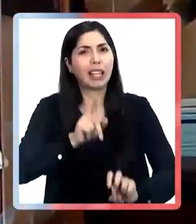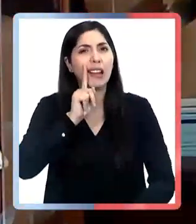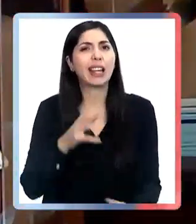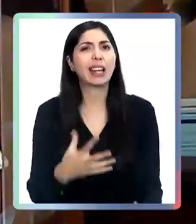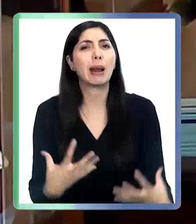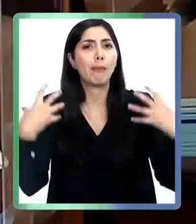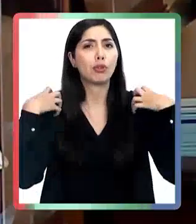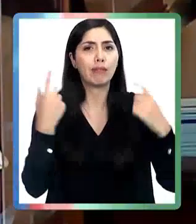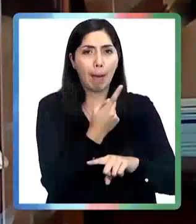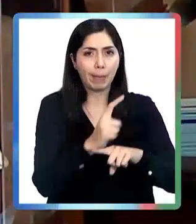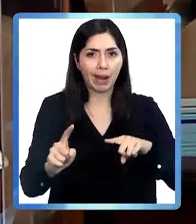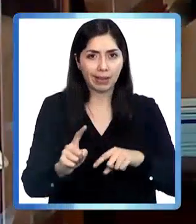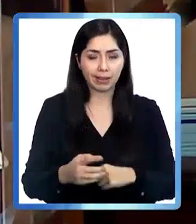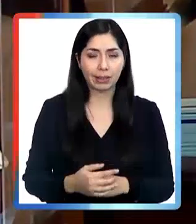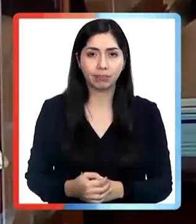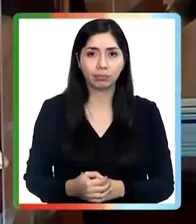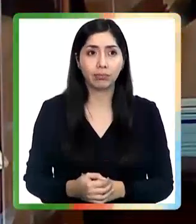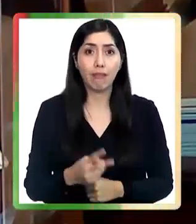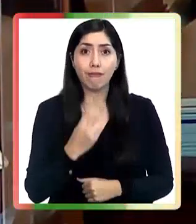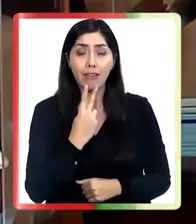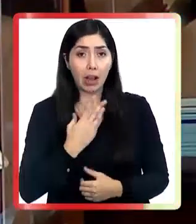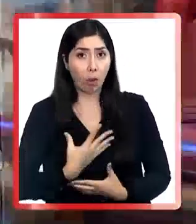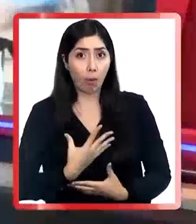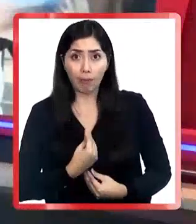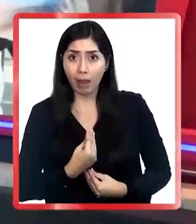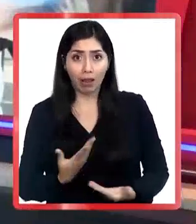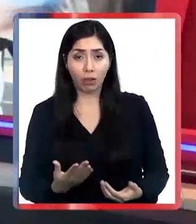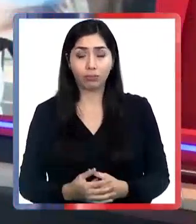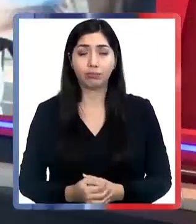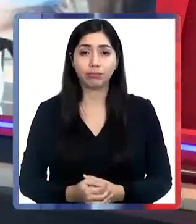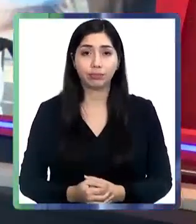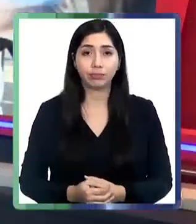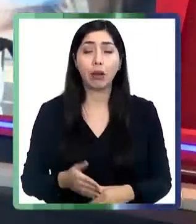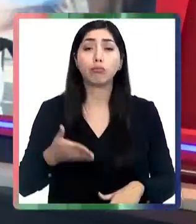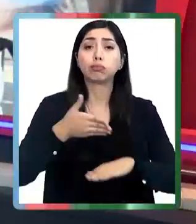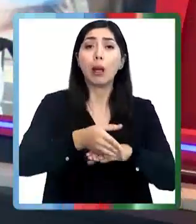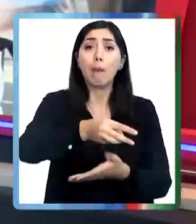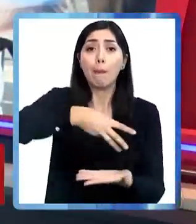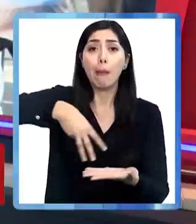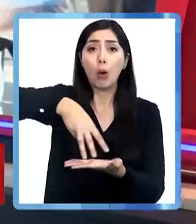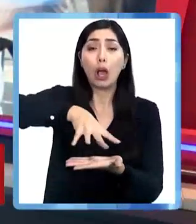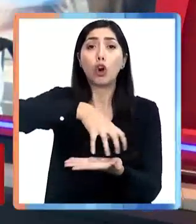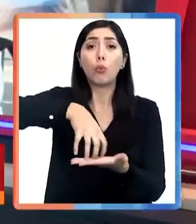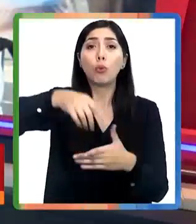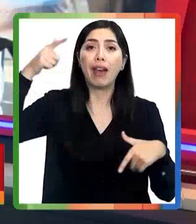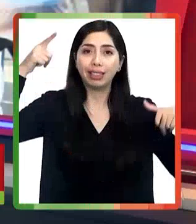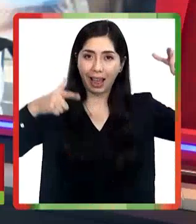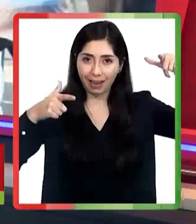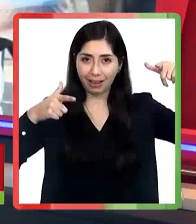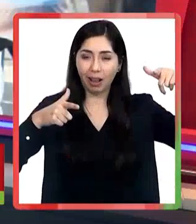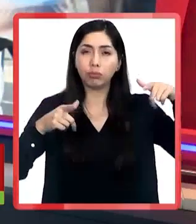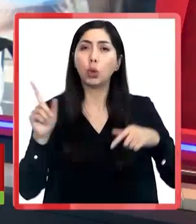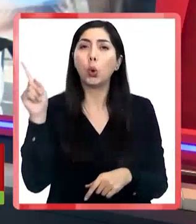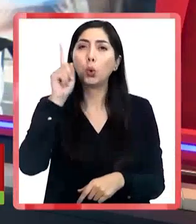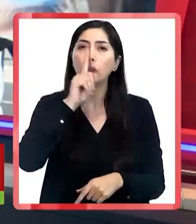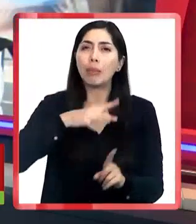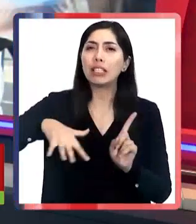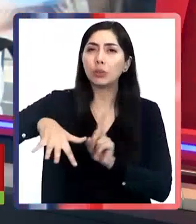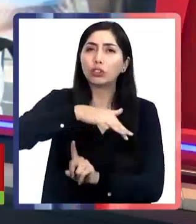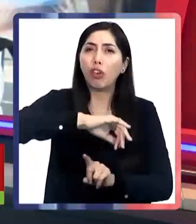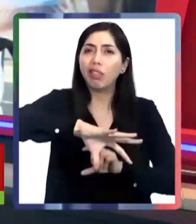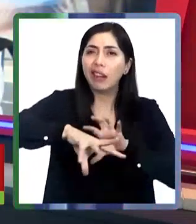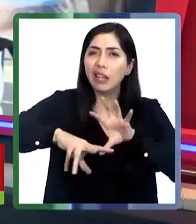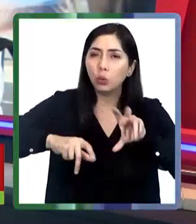de este tipo de amenazas. ¿Están viviendo con miedo y temor? Vamos al Maule. Porque en la comuna de Talca, debido a los últimos hechos